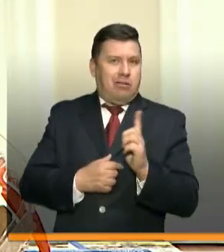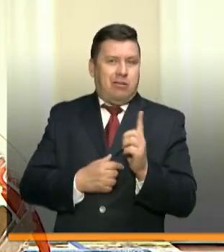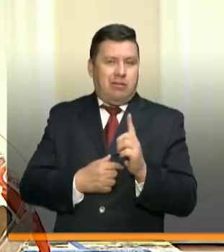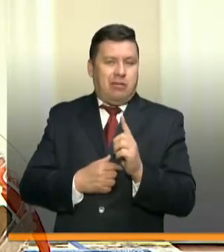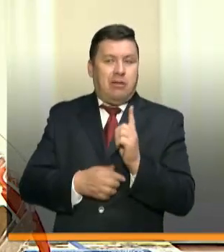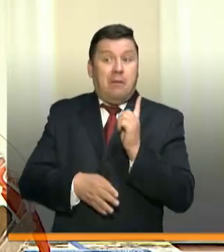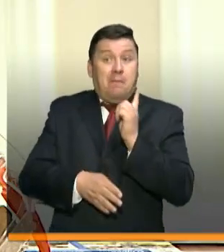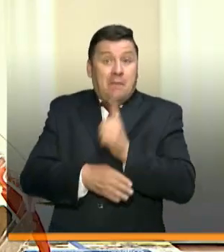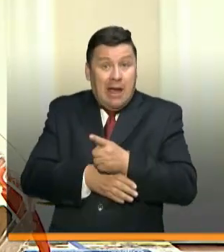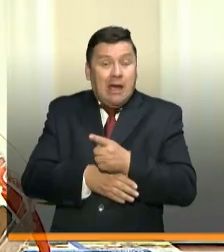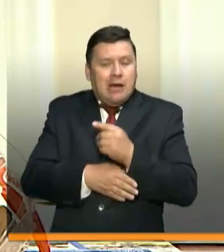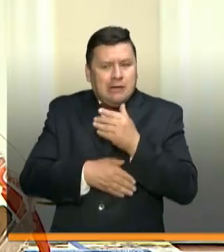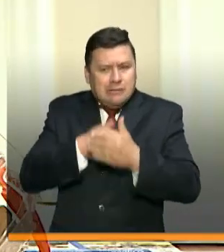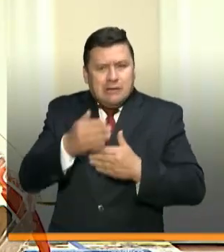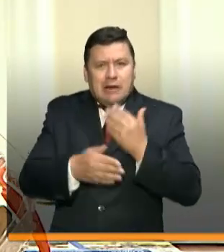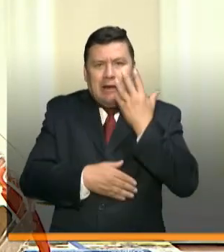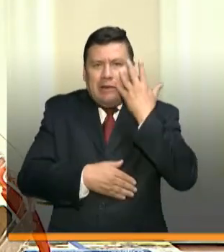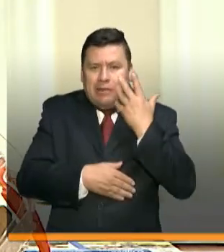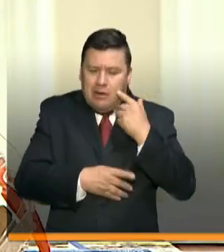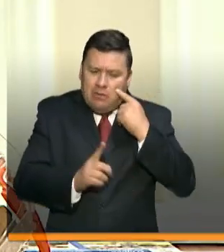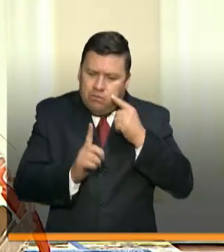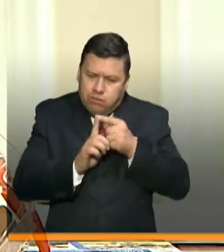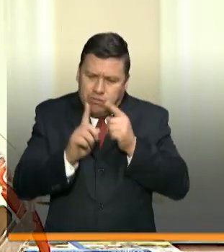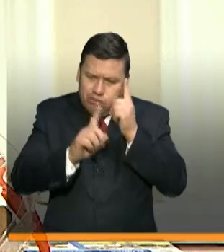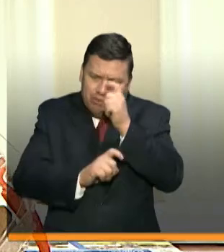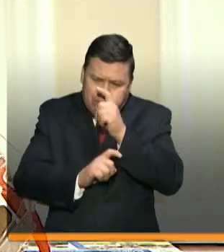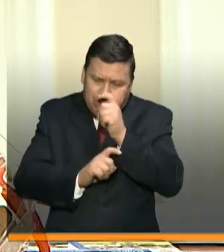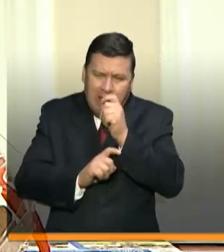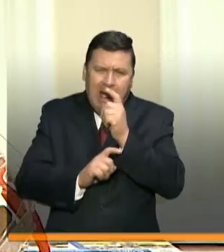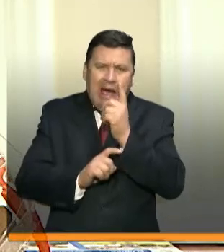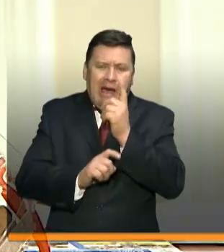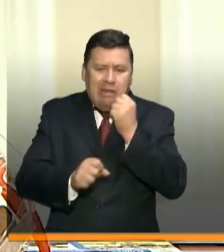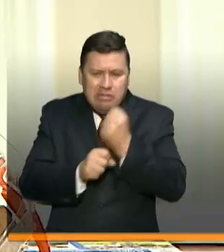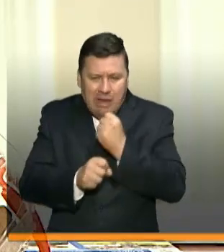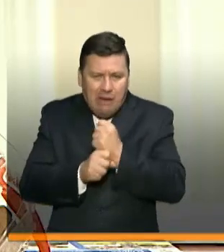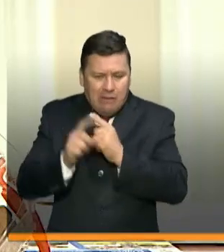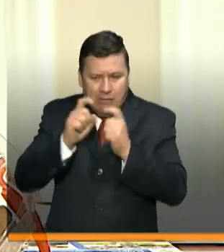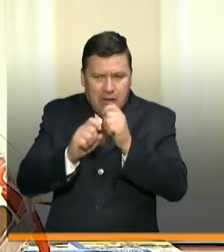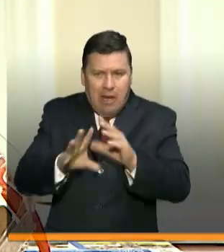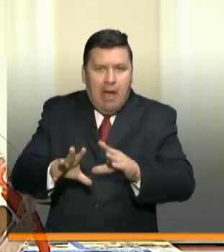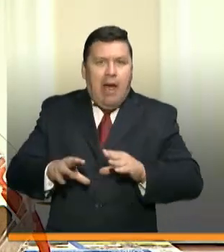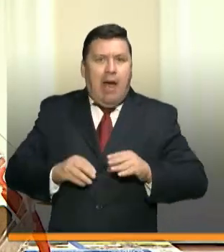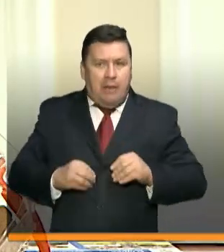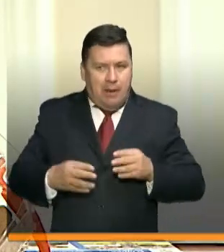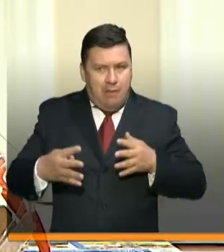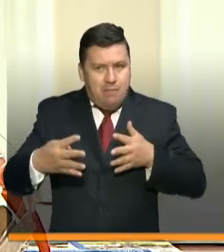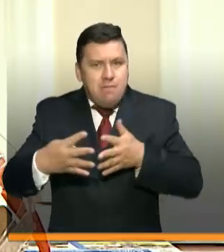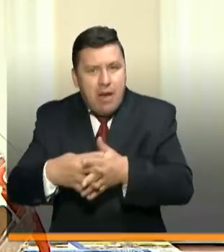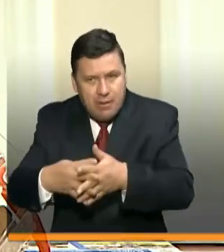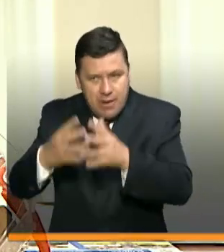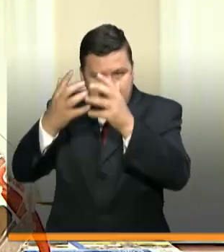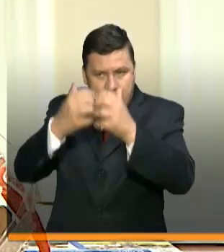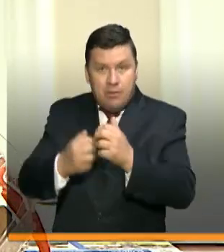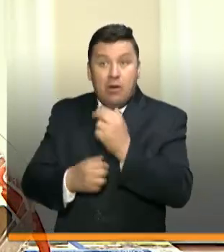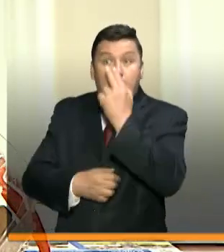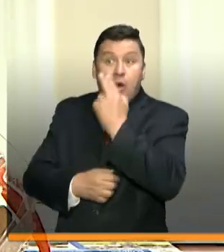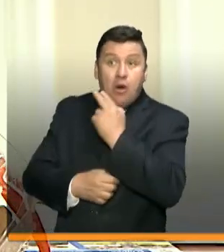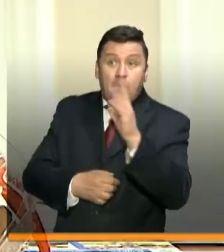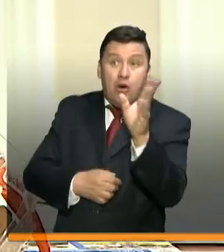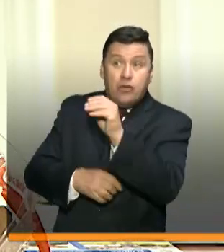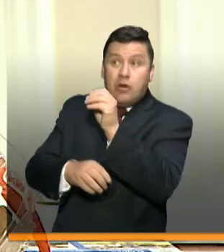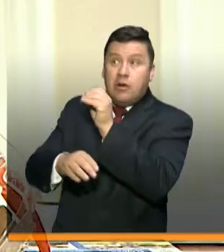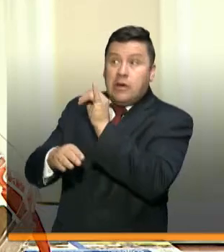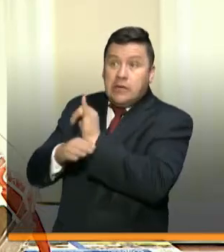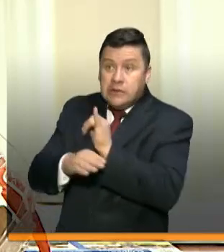proceso que lleva días de trabajo, de análisis, de adaptación y donde hay unos compromisos también de las instituciones